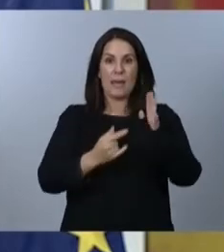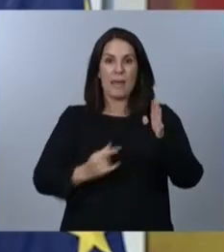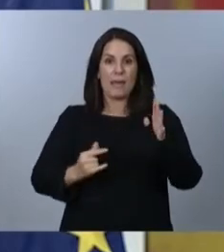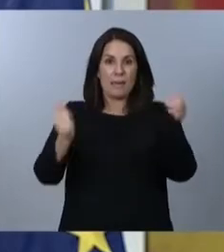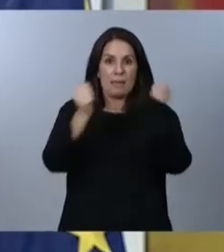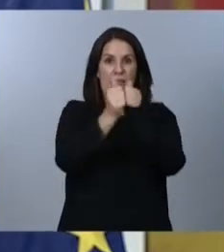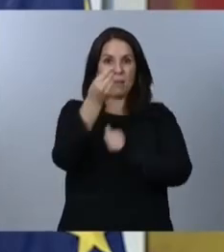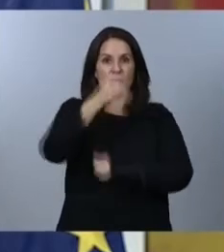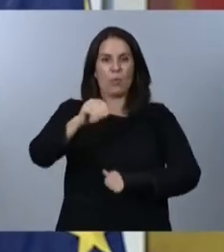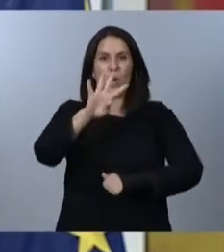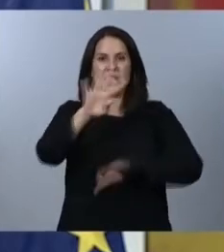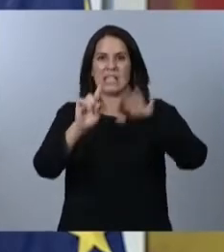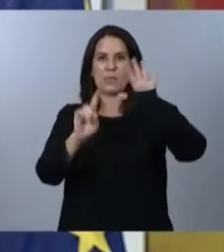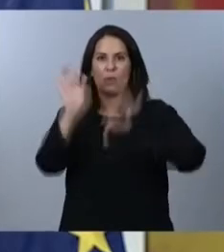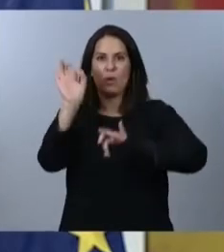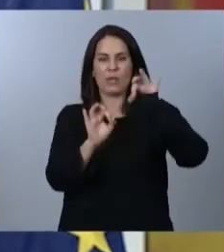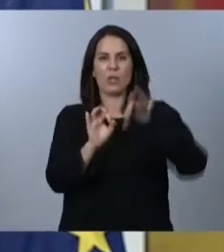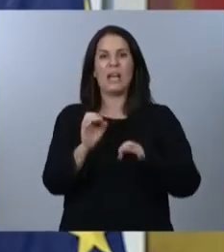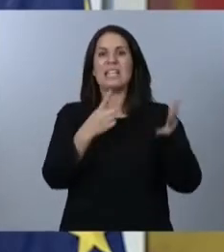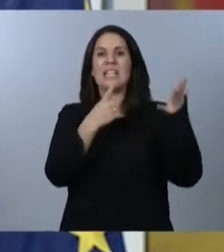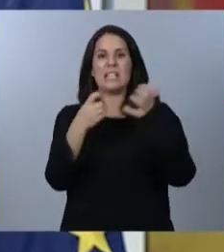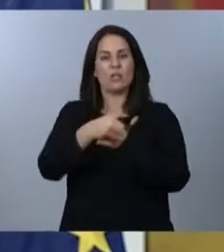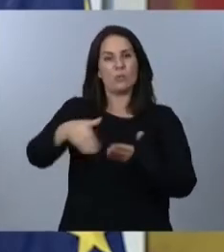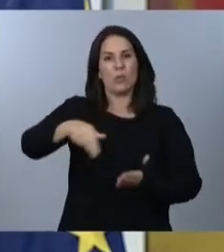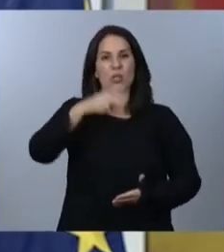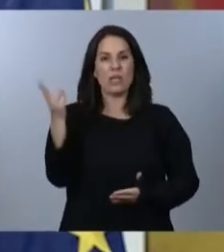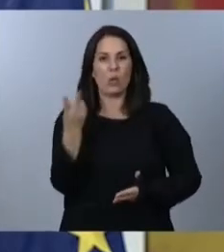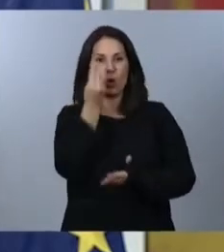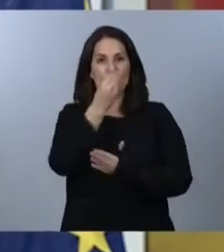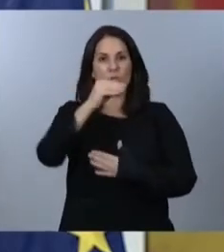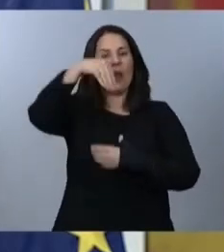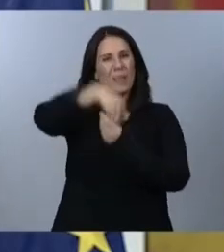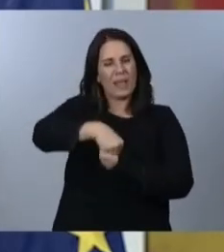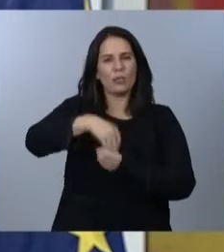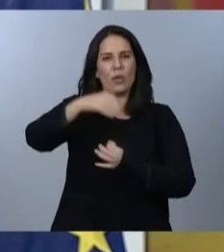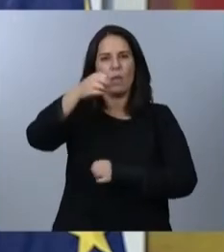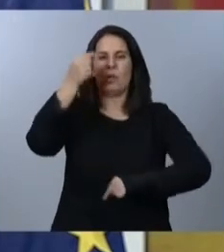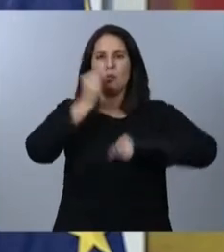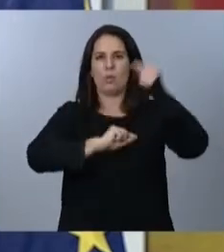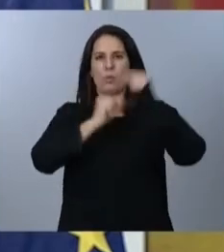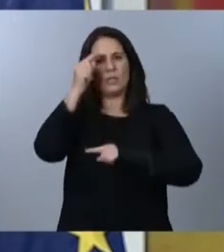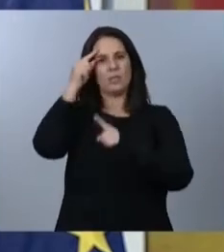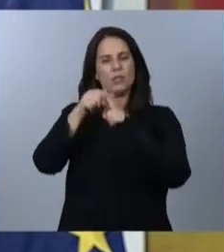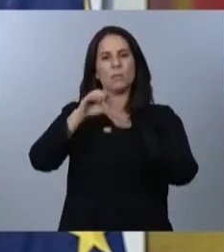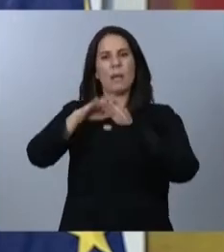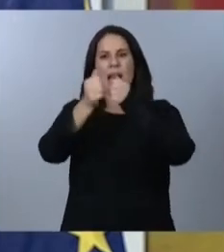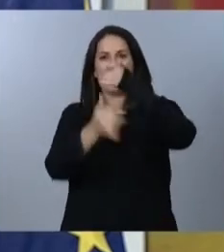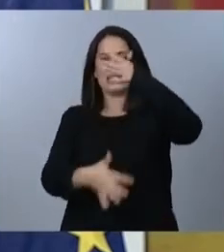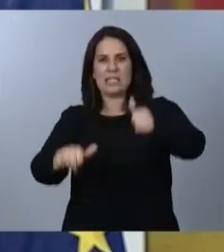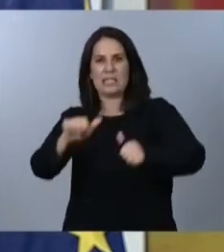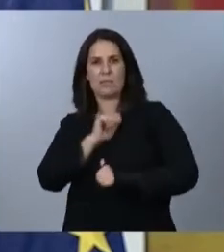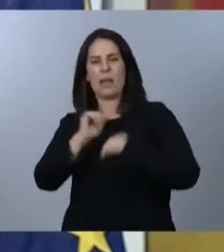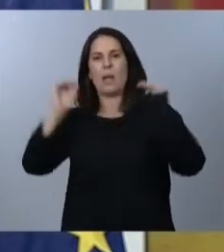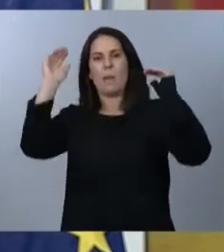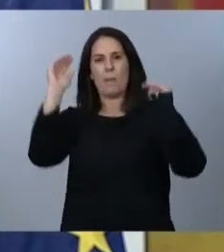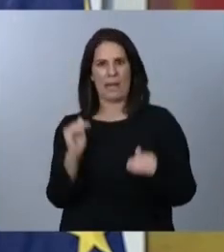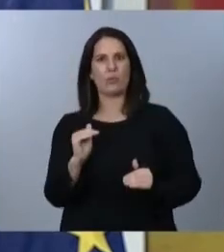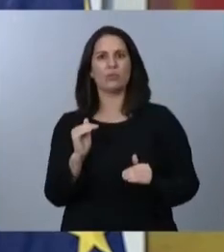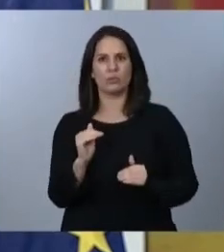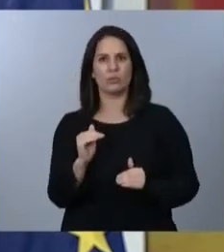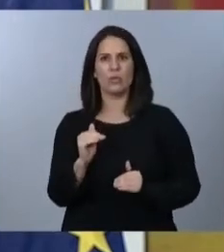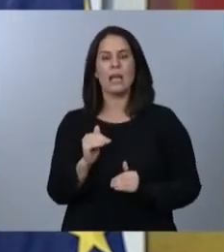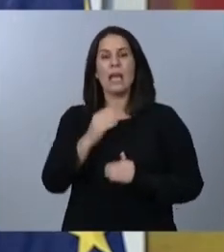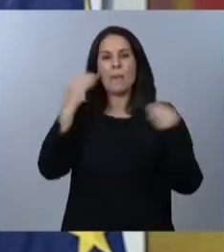de 600 millones de euros en estos presupuestos que van a servir para reducir las listas de espera... ...y mejorar las prestaciones por dependencia,